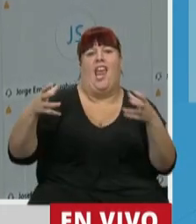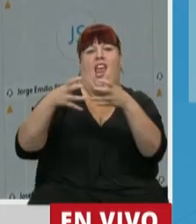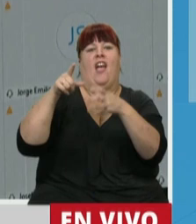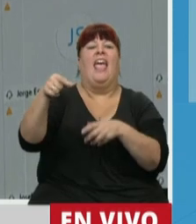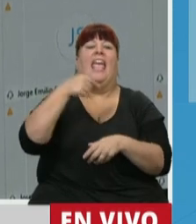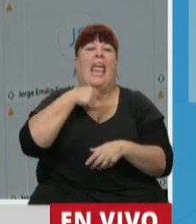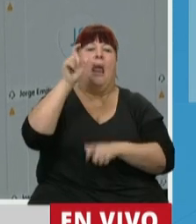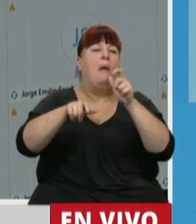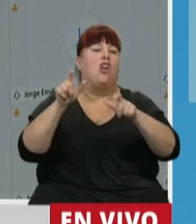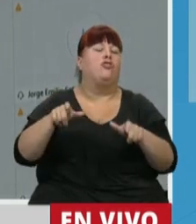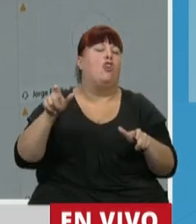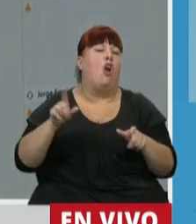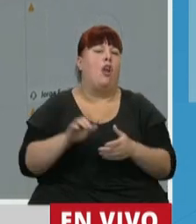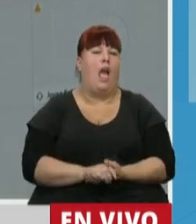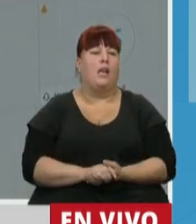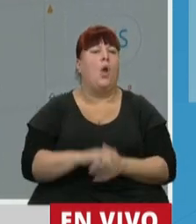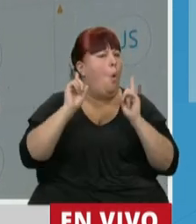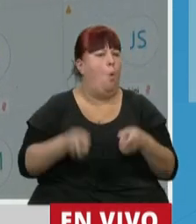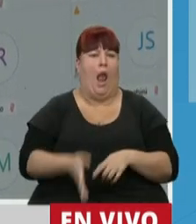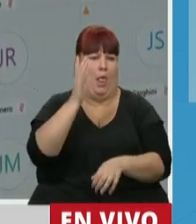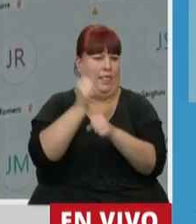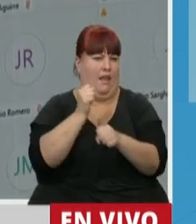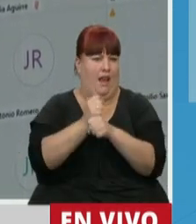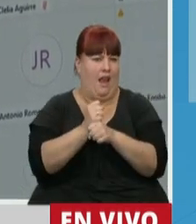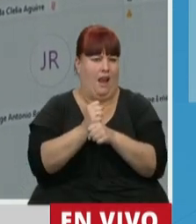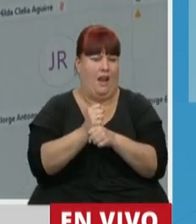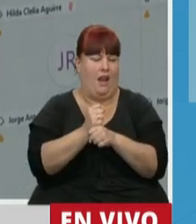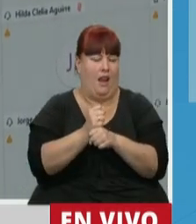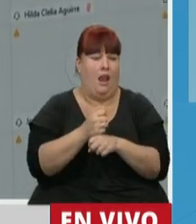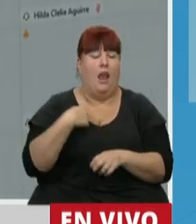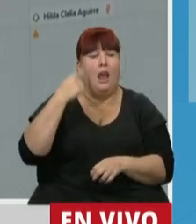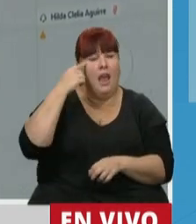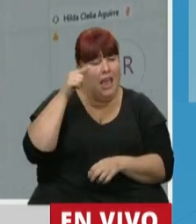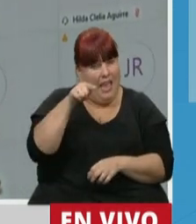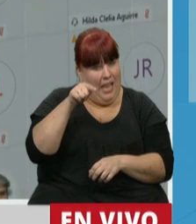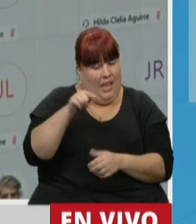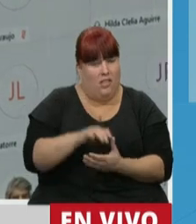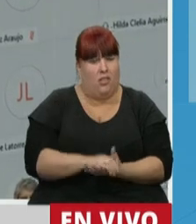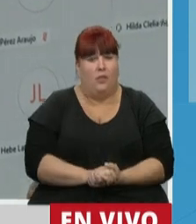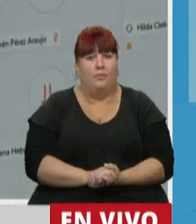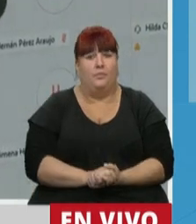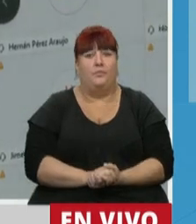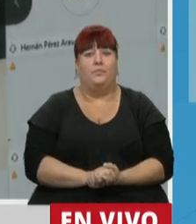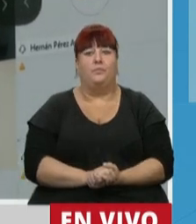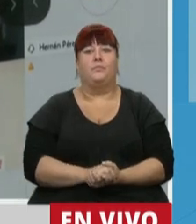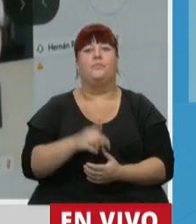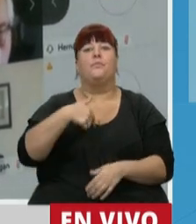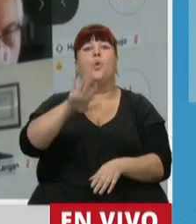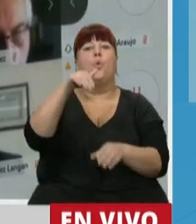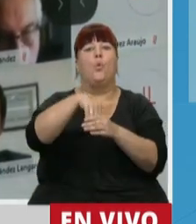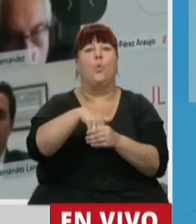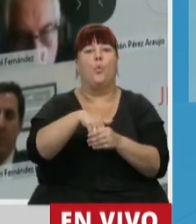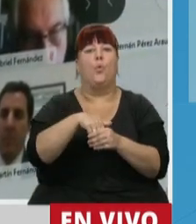quieren que la gente simplemente vaya a trabajar. Creo que en ese sentido lo que vamos a